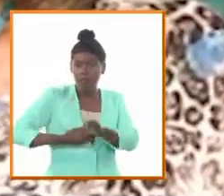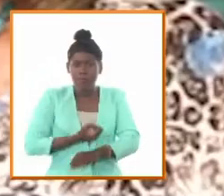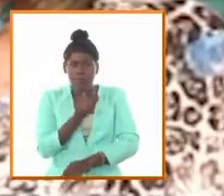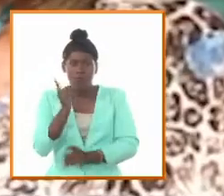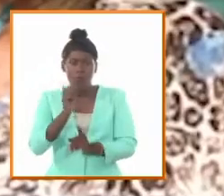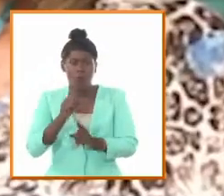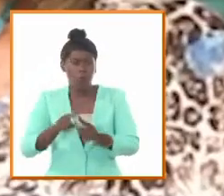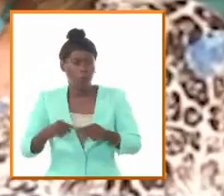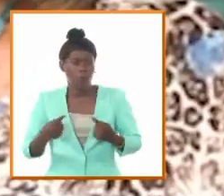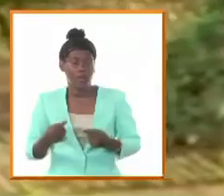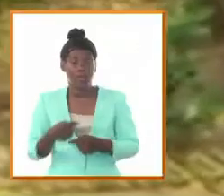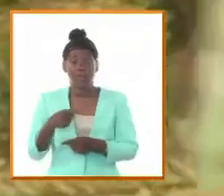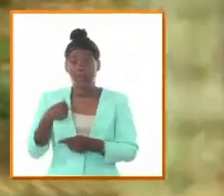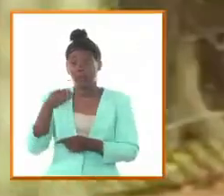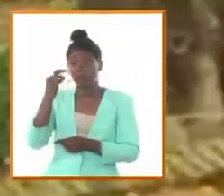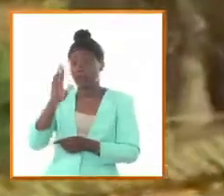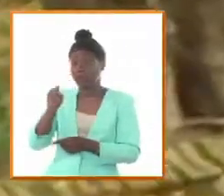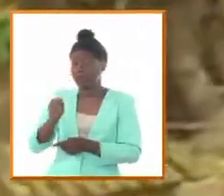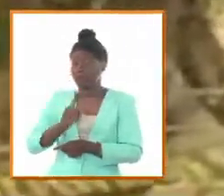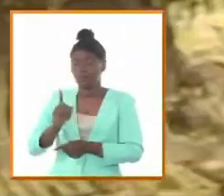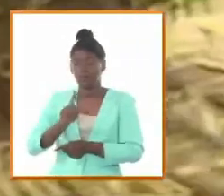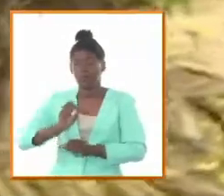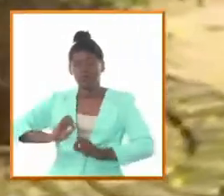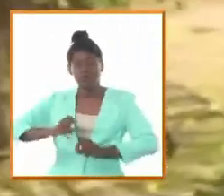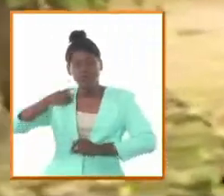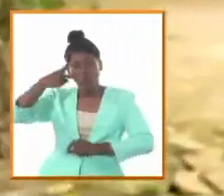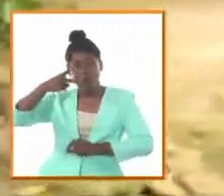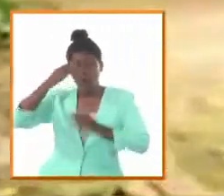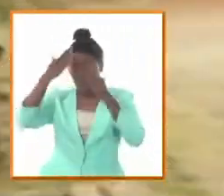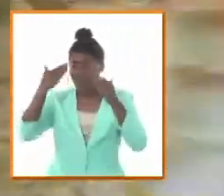respondió porque no se puede amar más